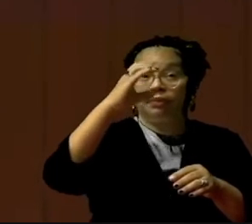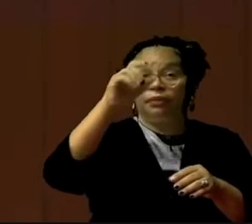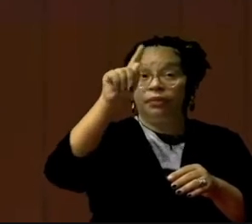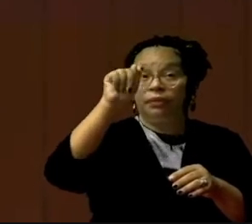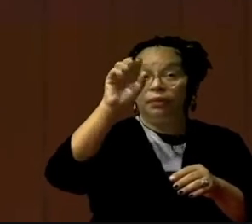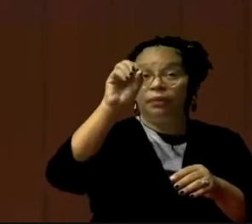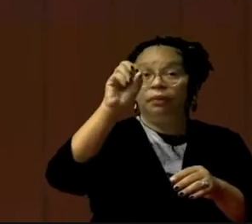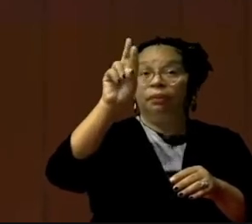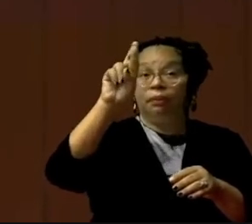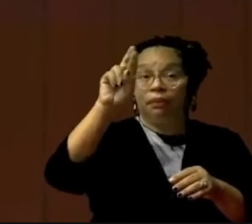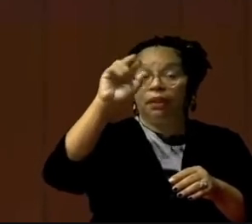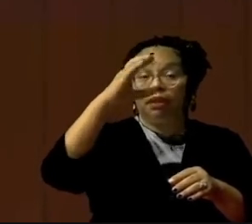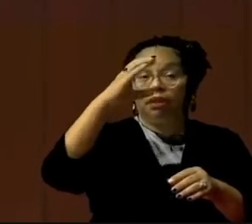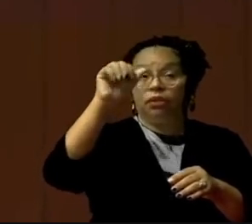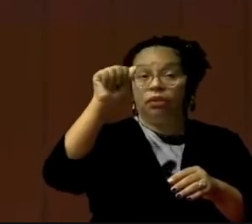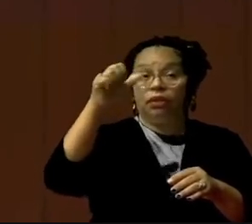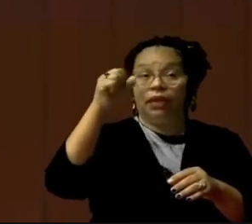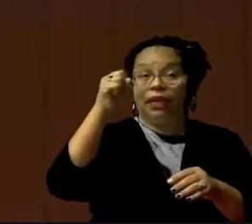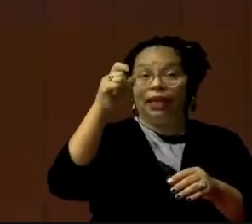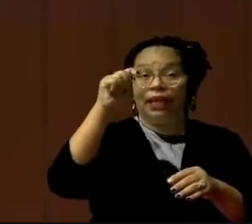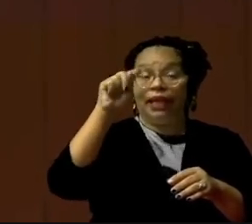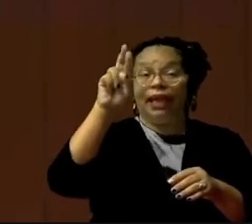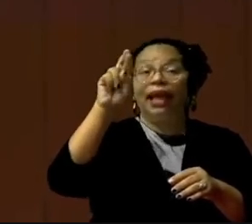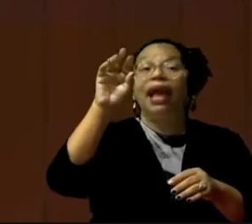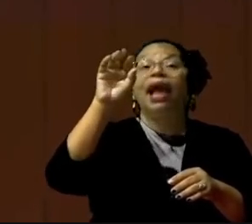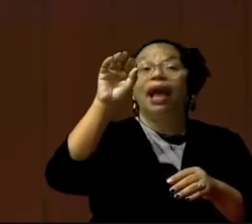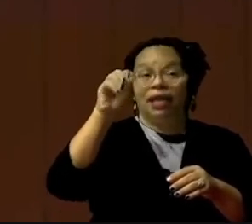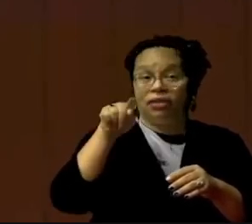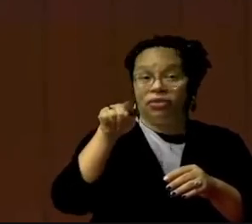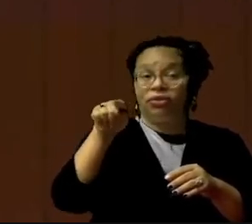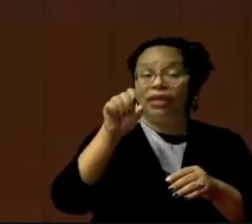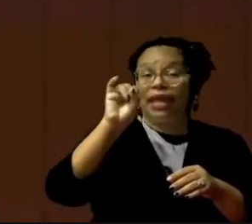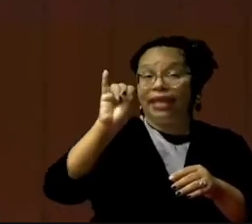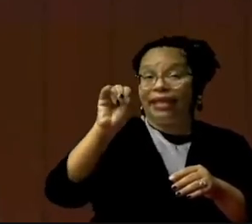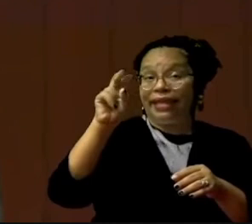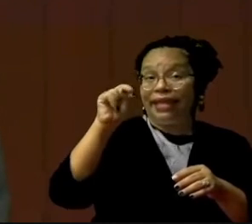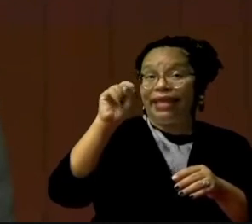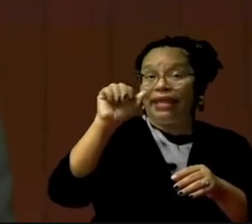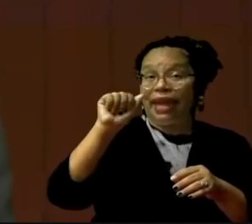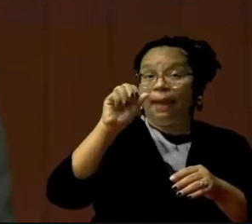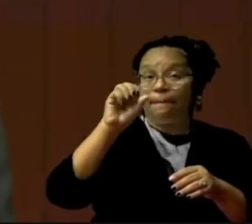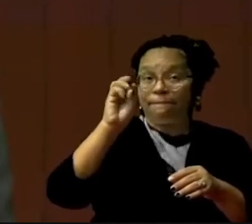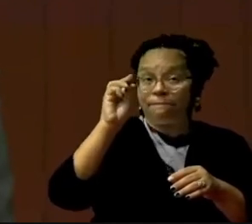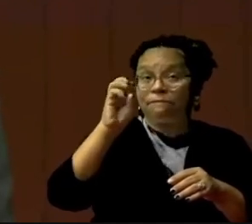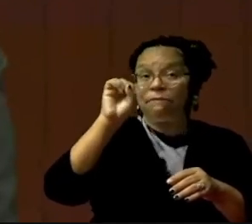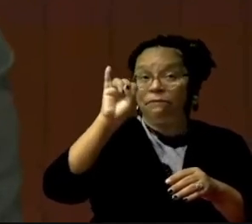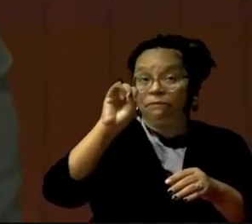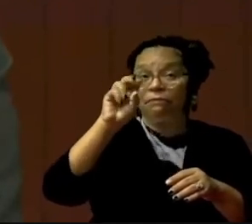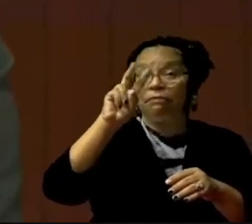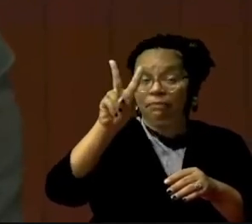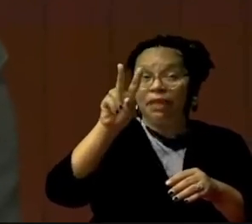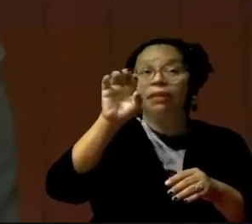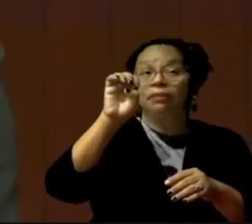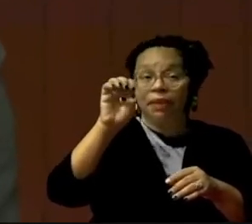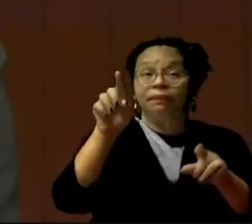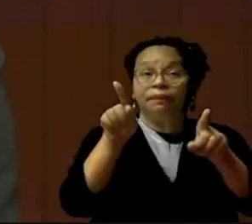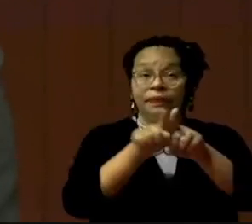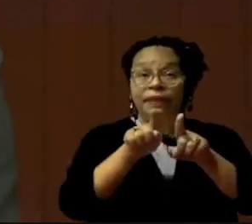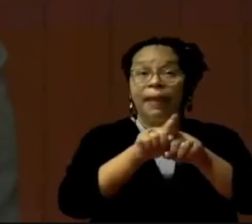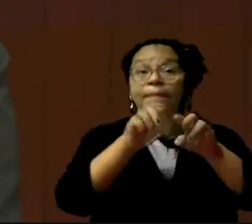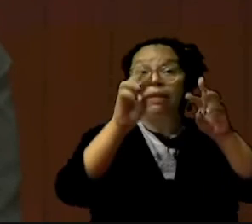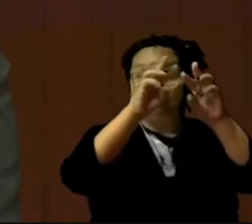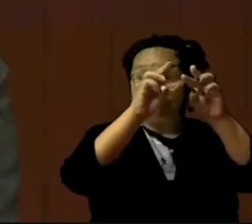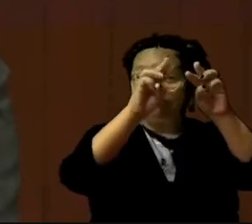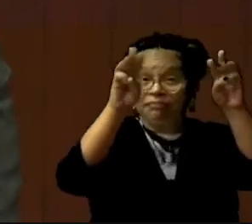a la FAO, al Ministerio de Agricultura, y le voy a contar de estas tres instituciones. Anduvimos el